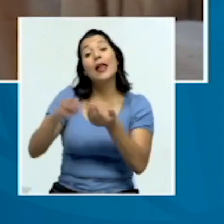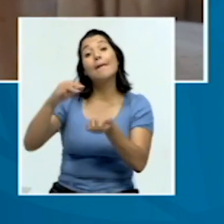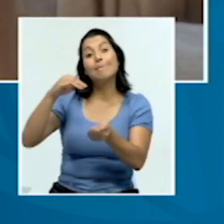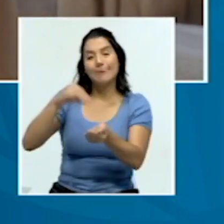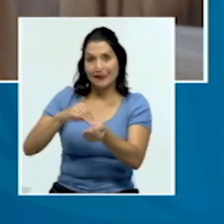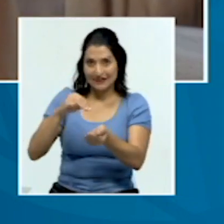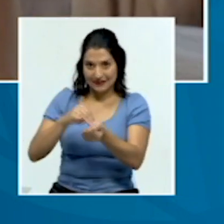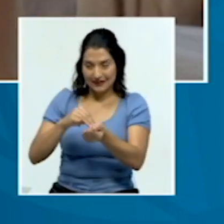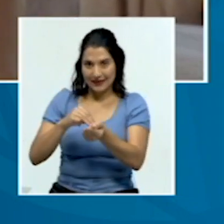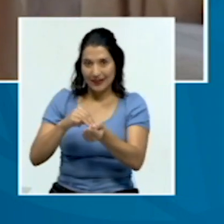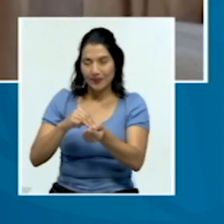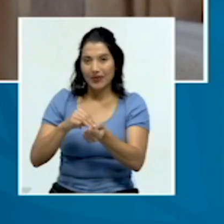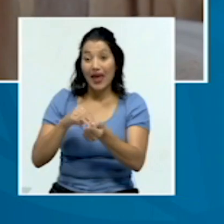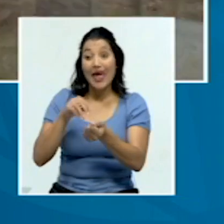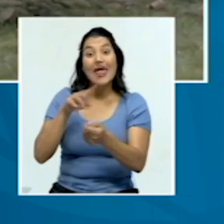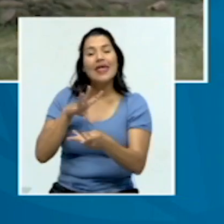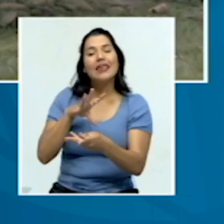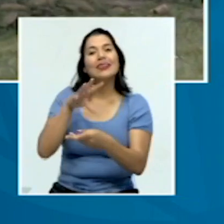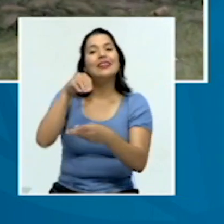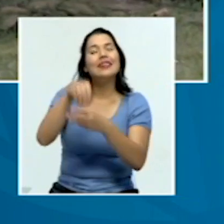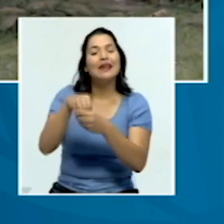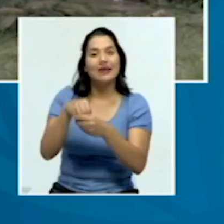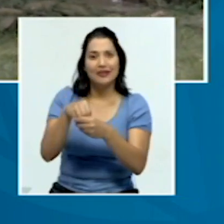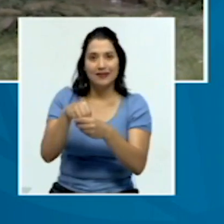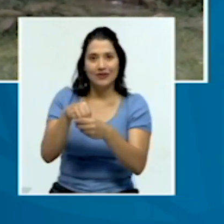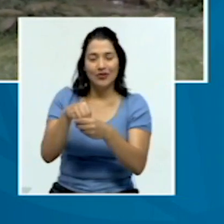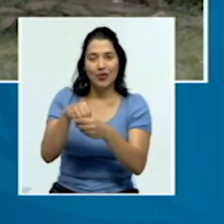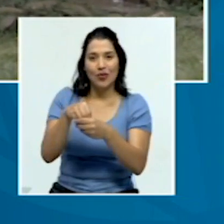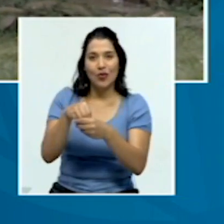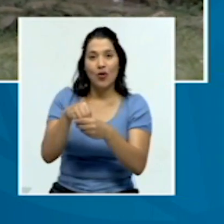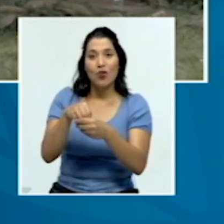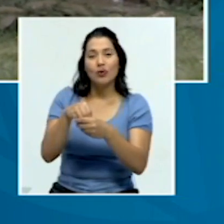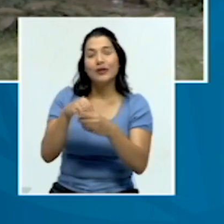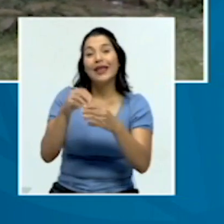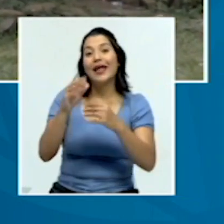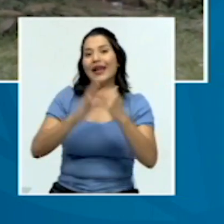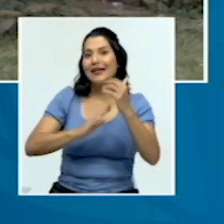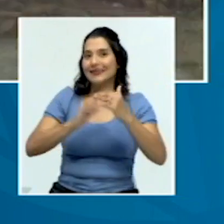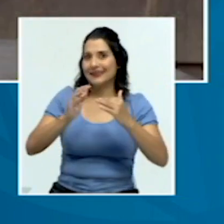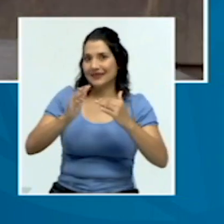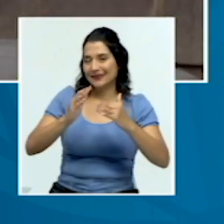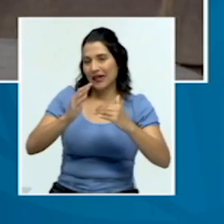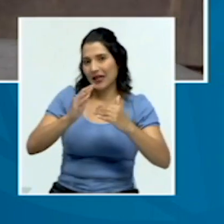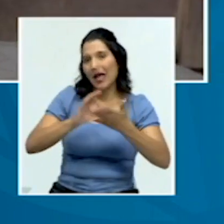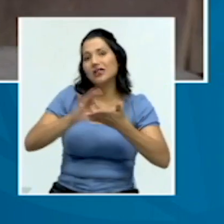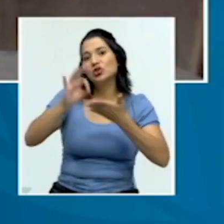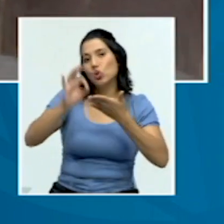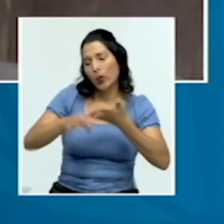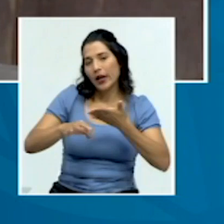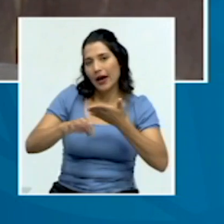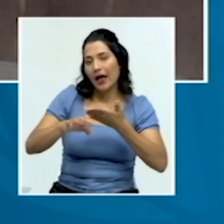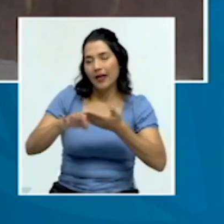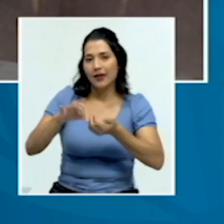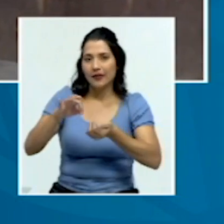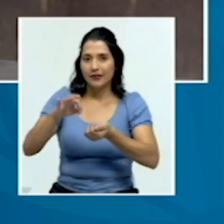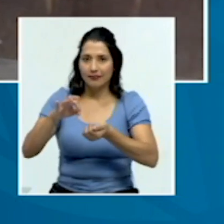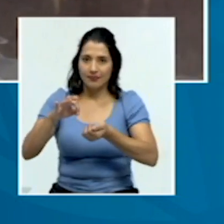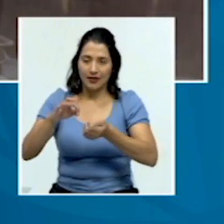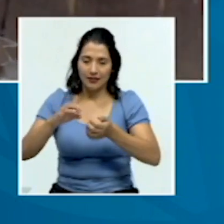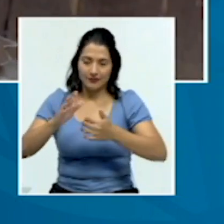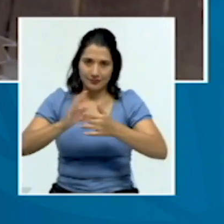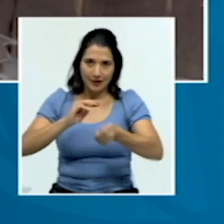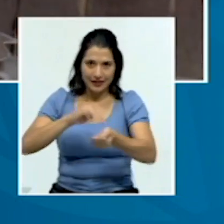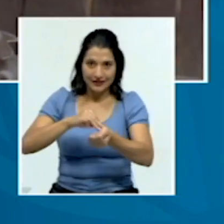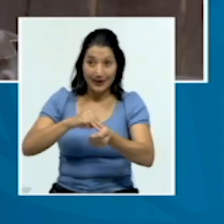forma parte de la facultad y pues cada año envía estudiantes